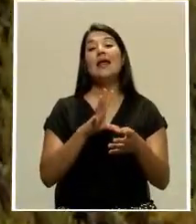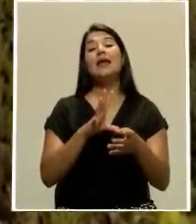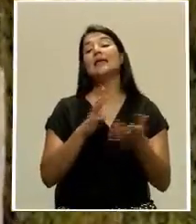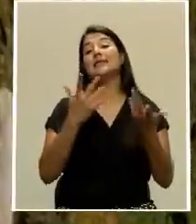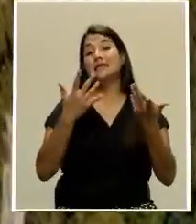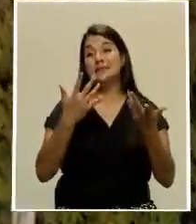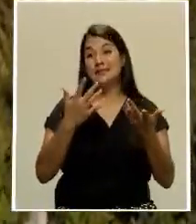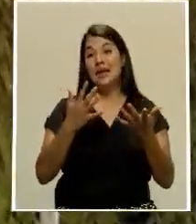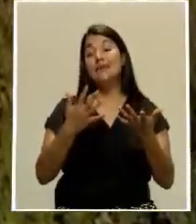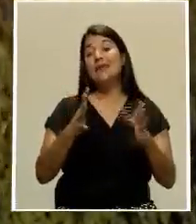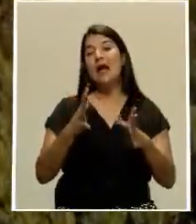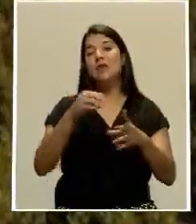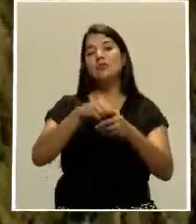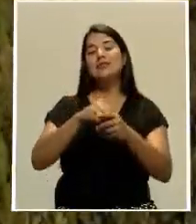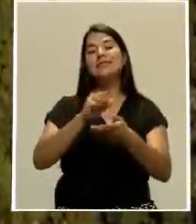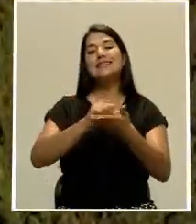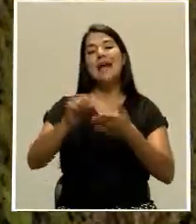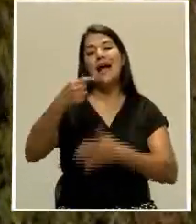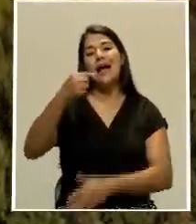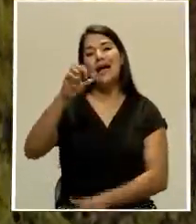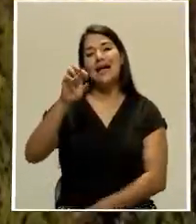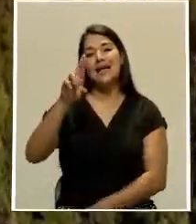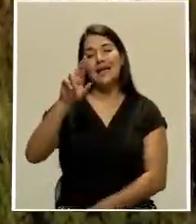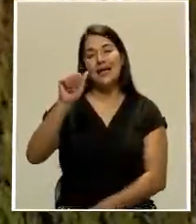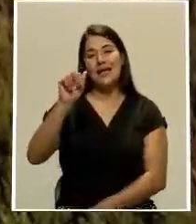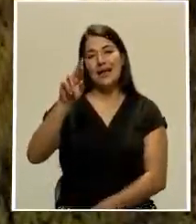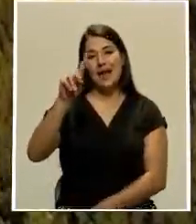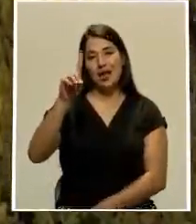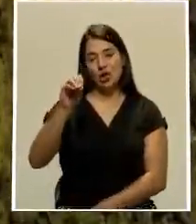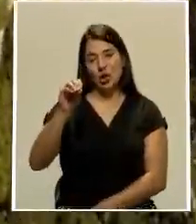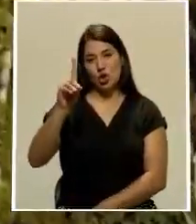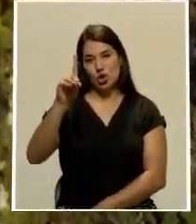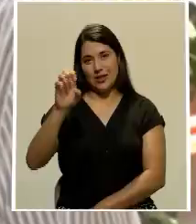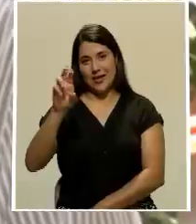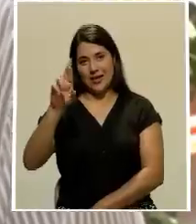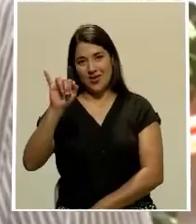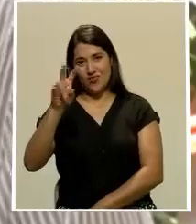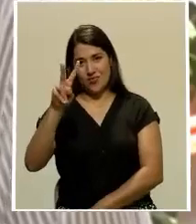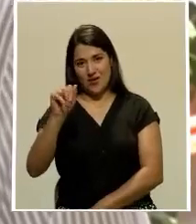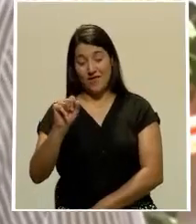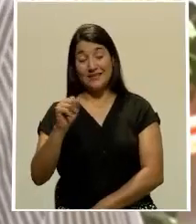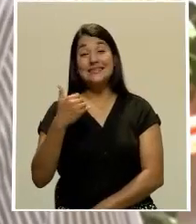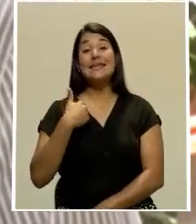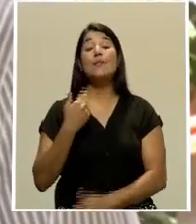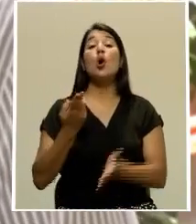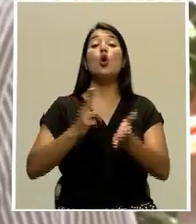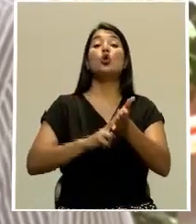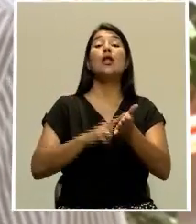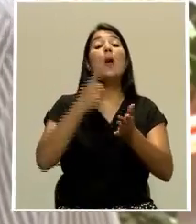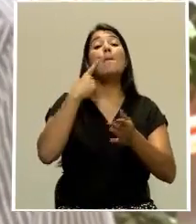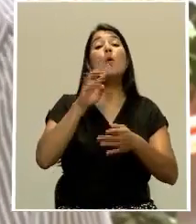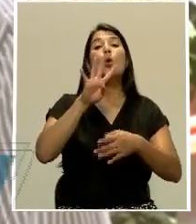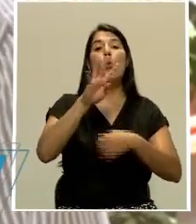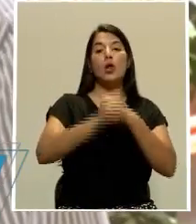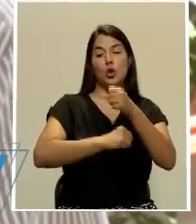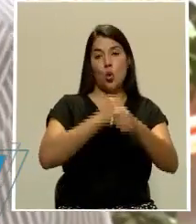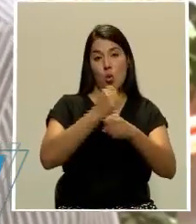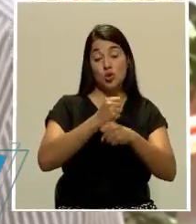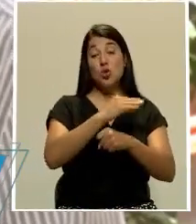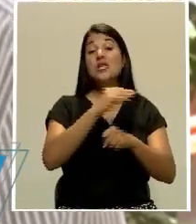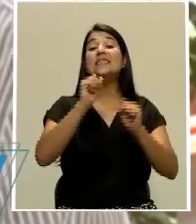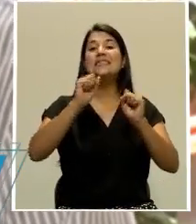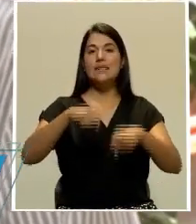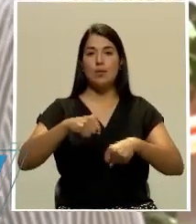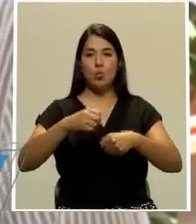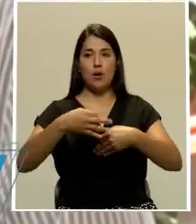comunidad también de San Gerardo de Rivas. Las concesiones se dan por cuatro años con eventualmente prórrogas que se